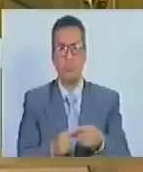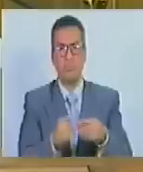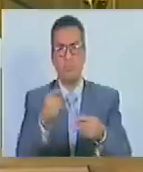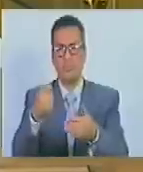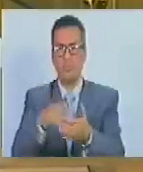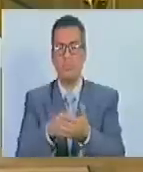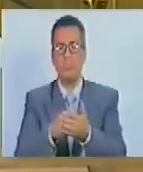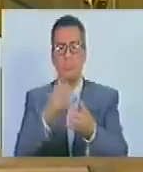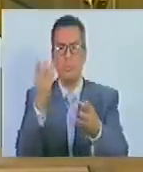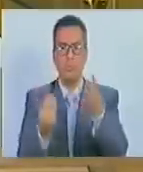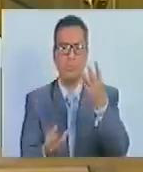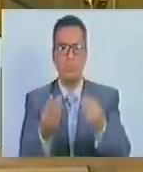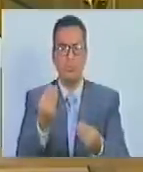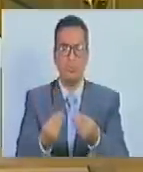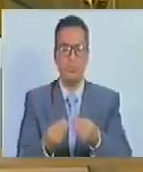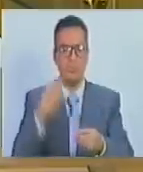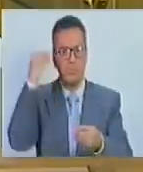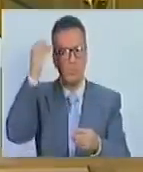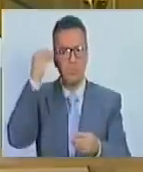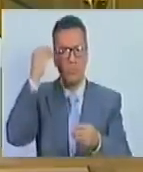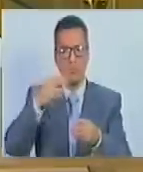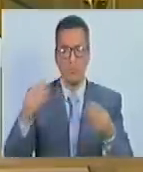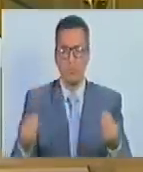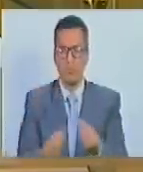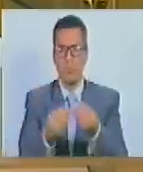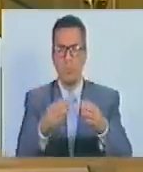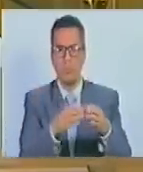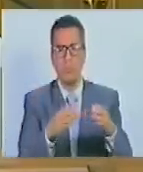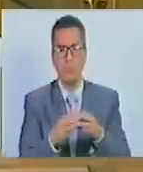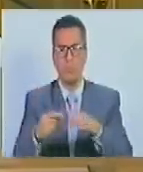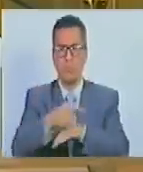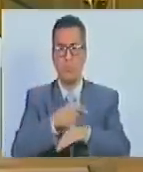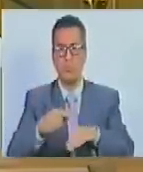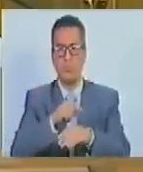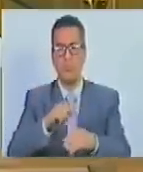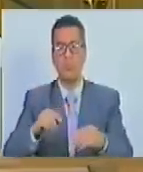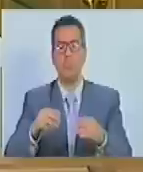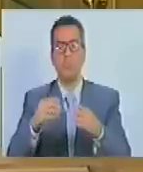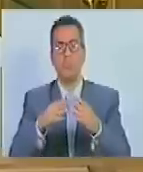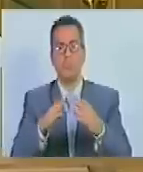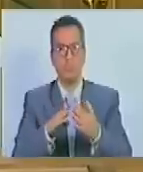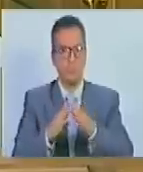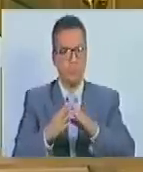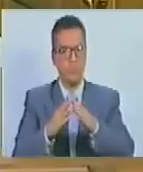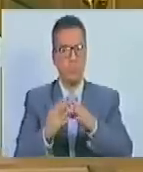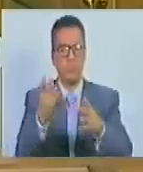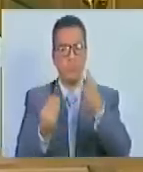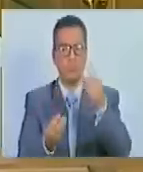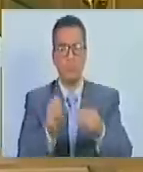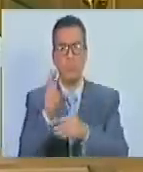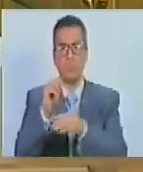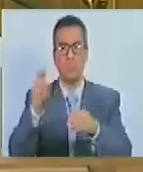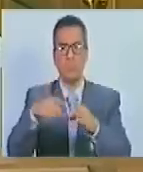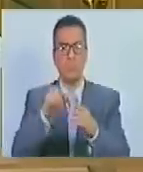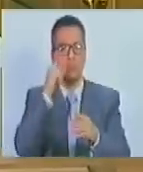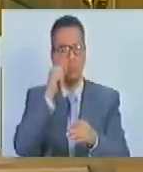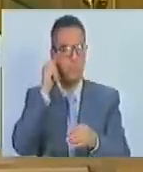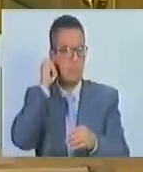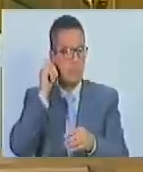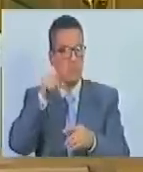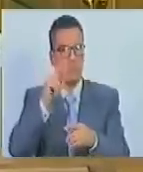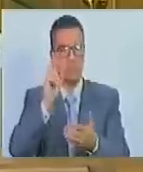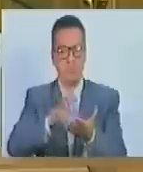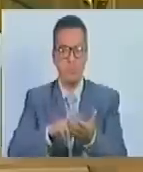fondos del Consejo Comunal con la consideración del colectivo Gobierno Comunal y la aprobación de la Asamblea de Ciudadanas y